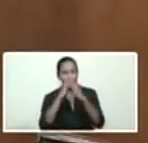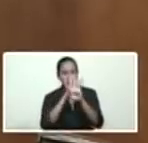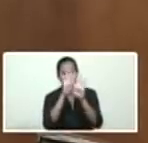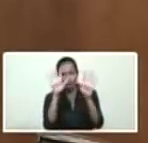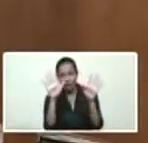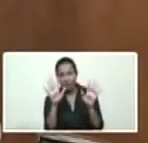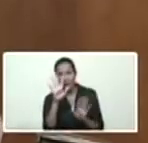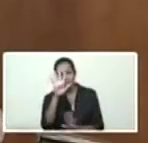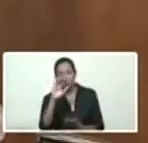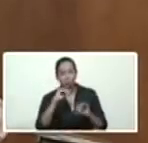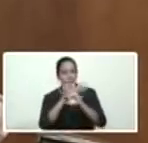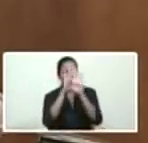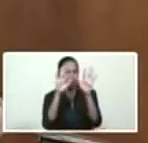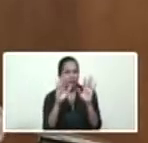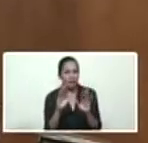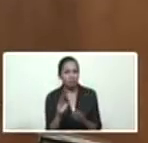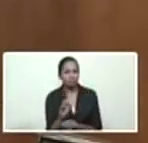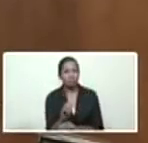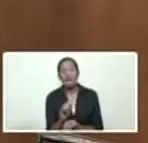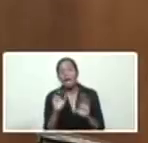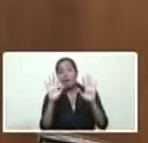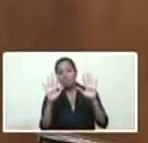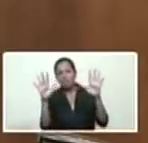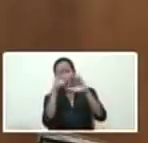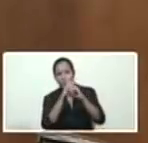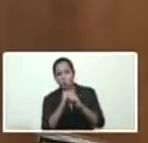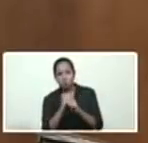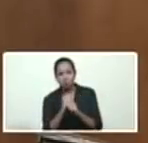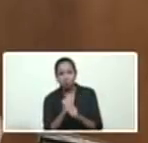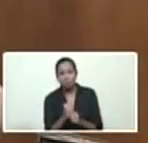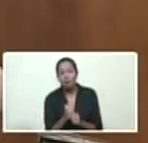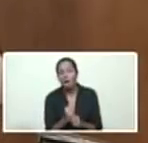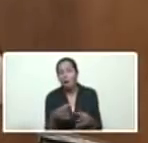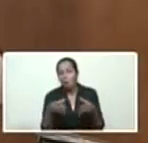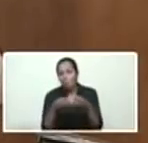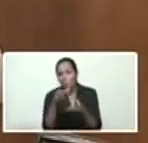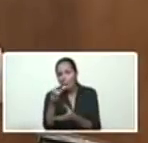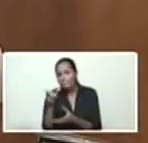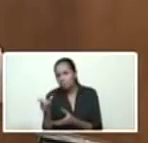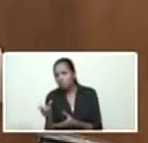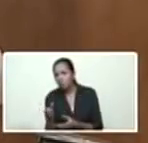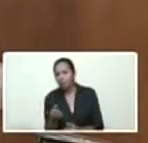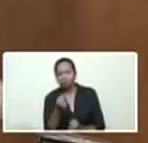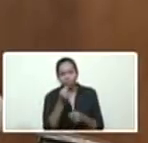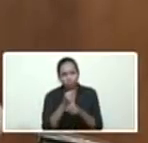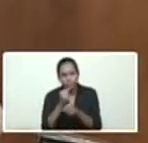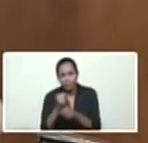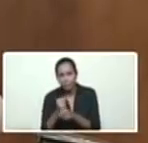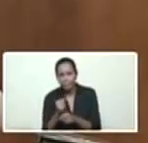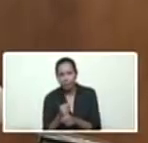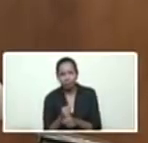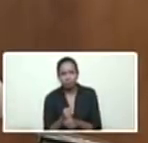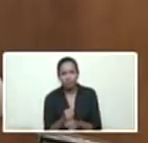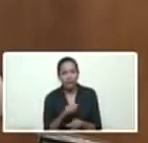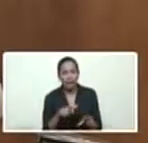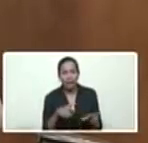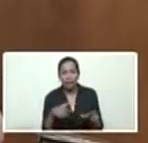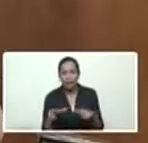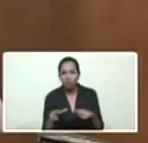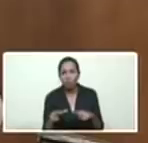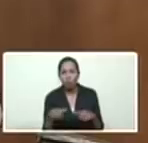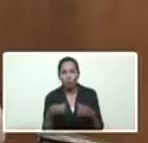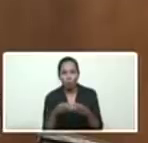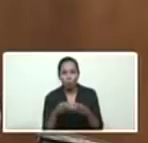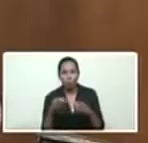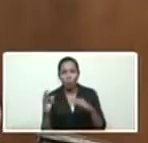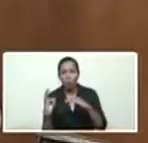de la mañana, a las 10 de la noche, con un equipo de colaboradores. Tengo asignada a Guayana, ya, entre el despacho